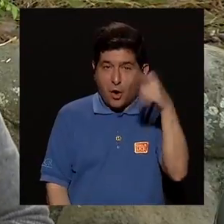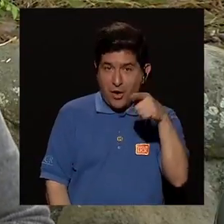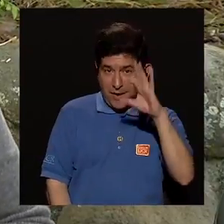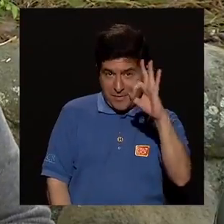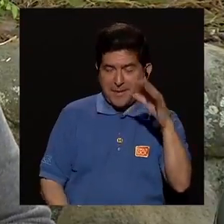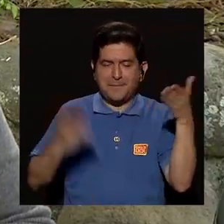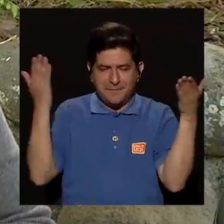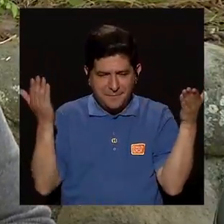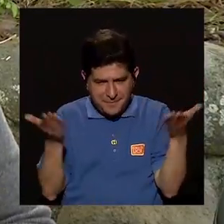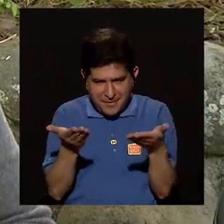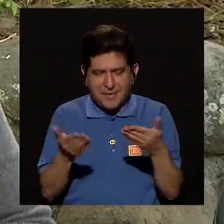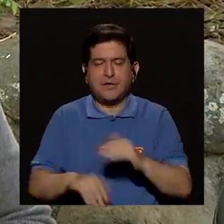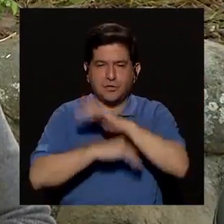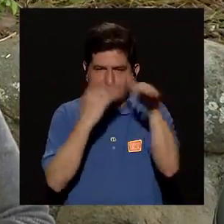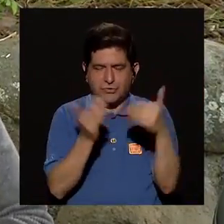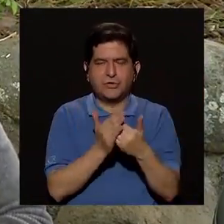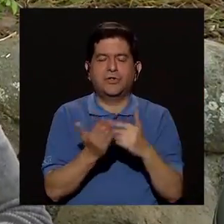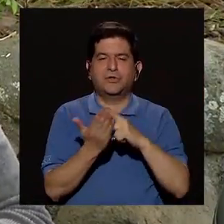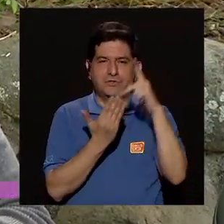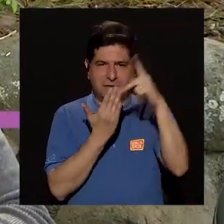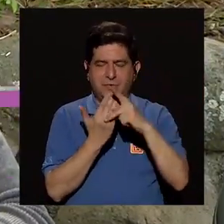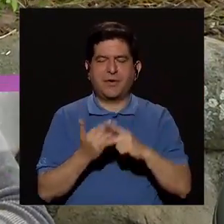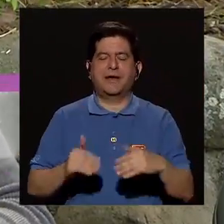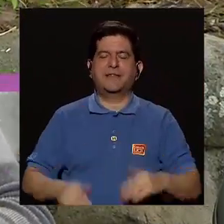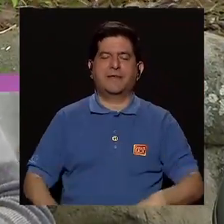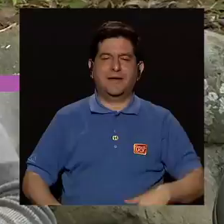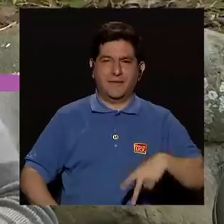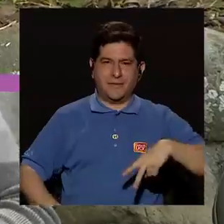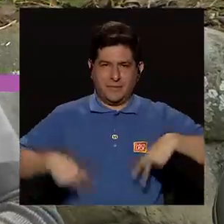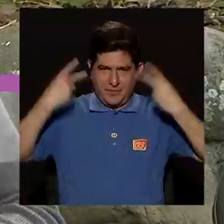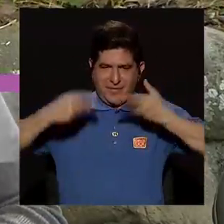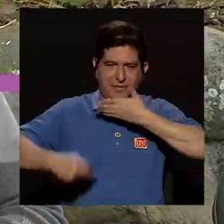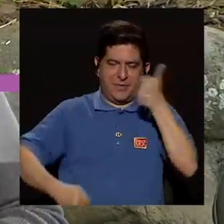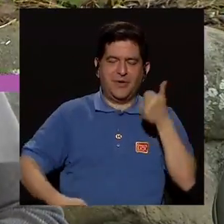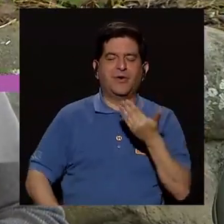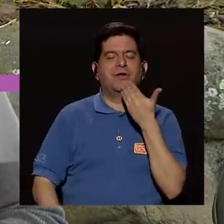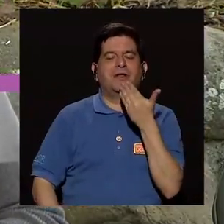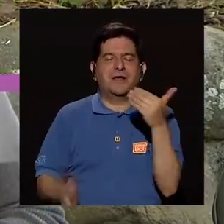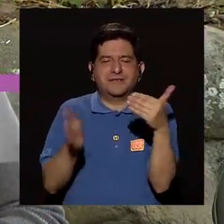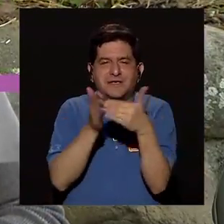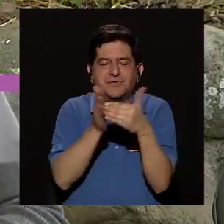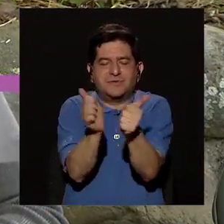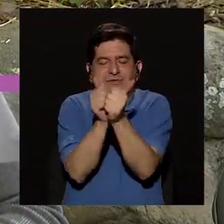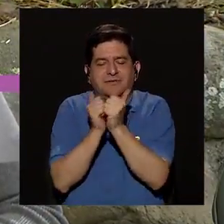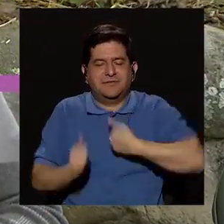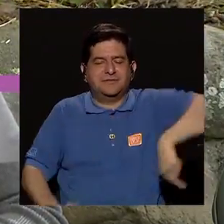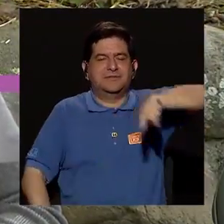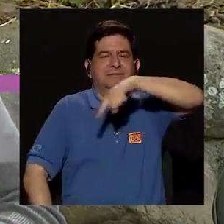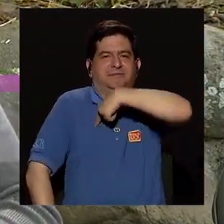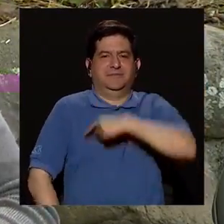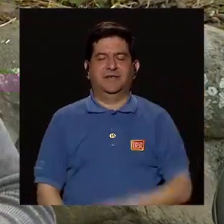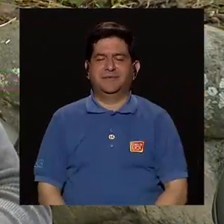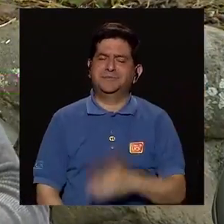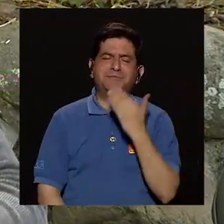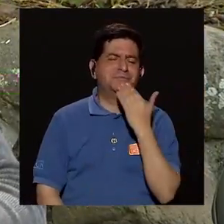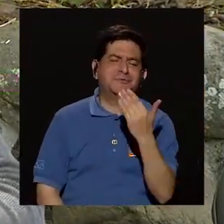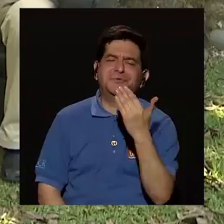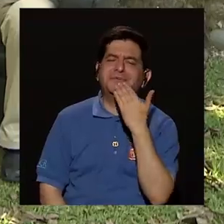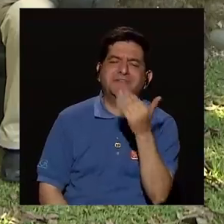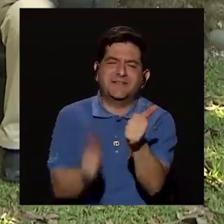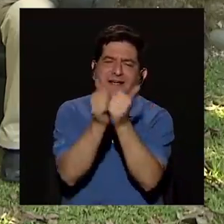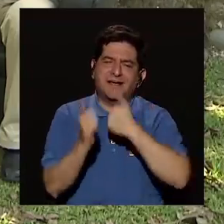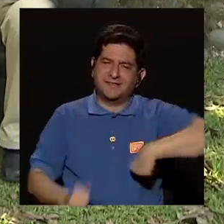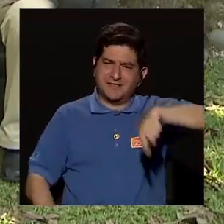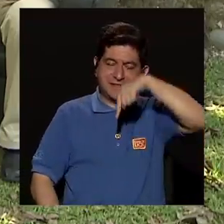Hola, ¿qué tal? Bienvenidos y bienvenidas a Vivir Mejor. Gracias por estar una vez más con nosotros. Así es, muchísimas